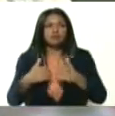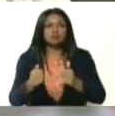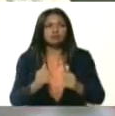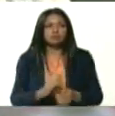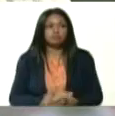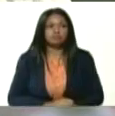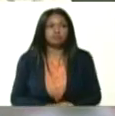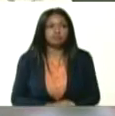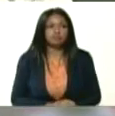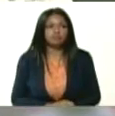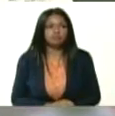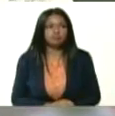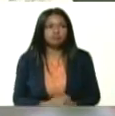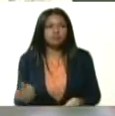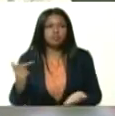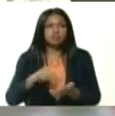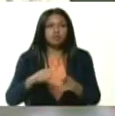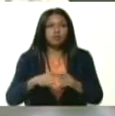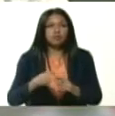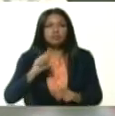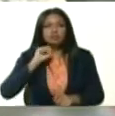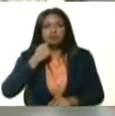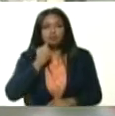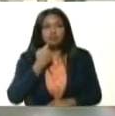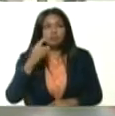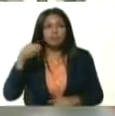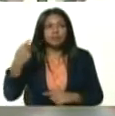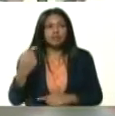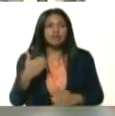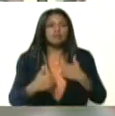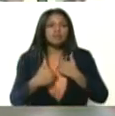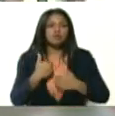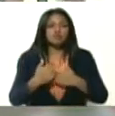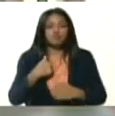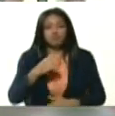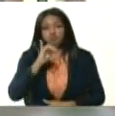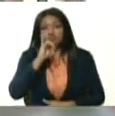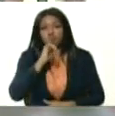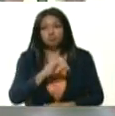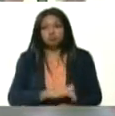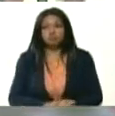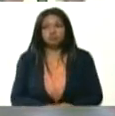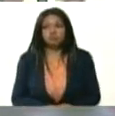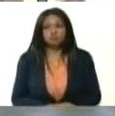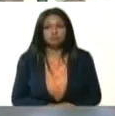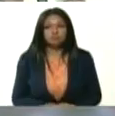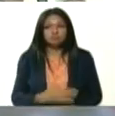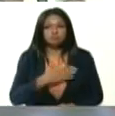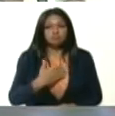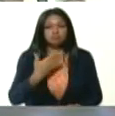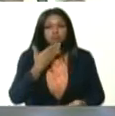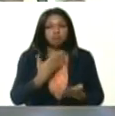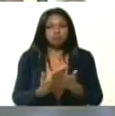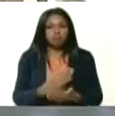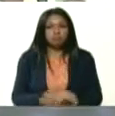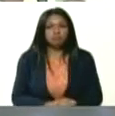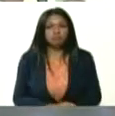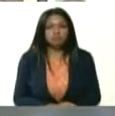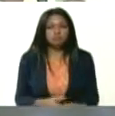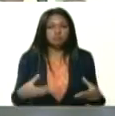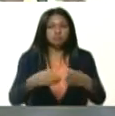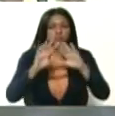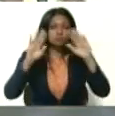y que llega de Rusia. Mañana miércoles, así lo anuncio, quiero agradecer a los